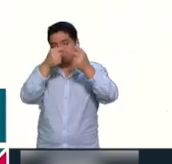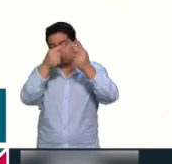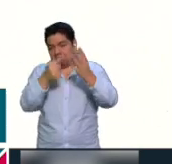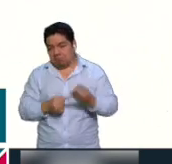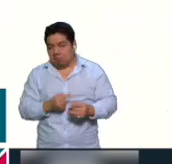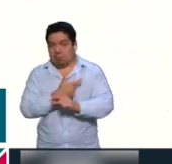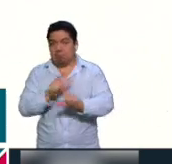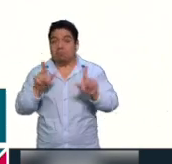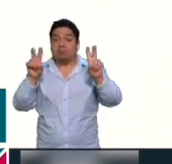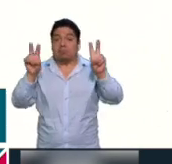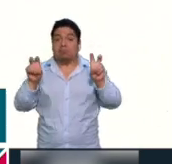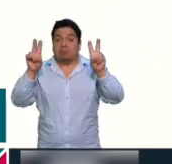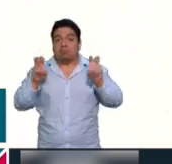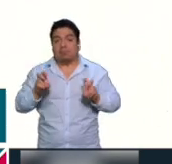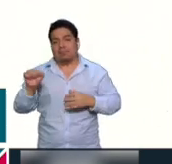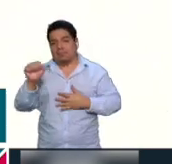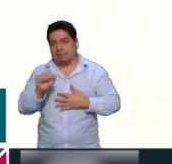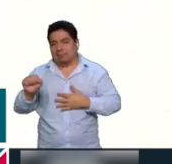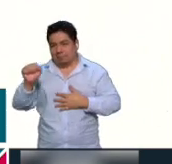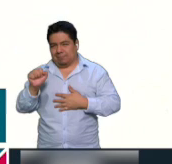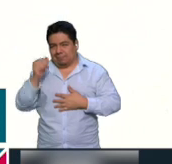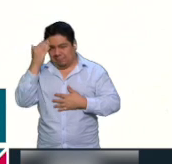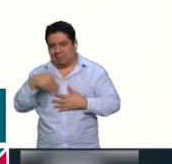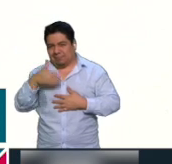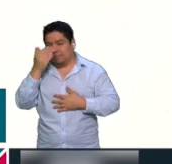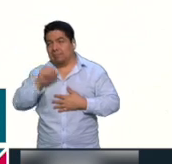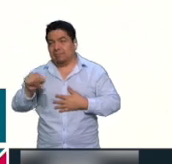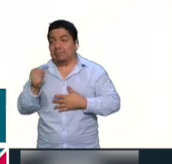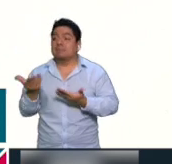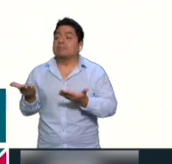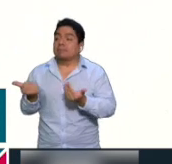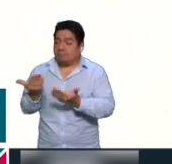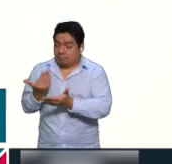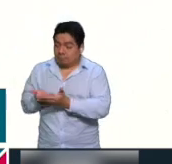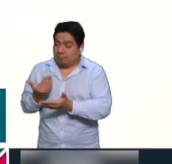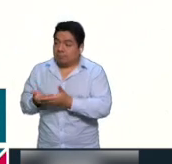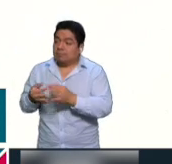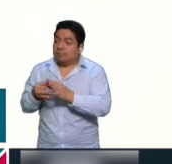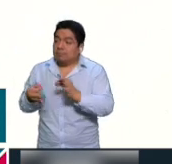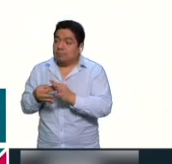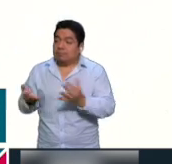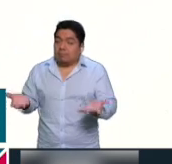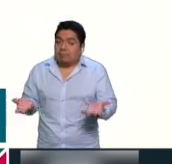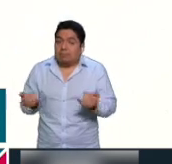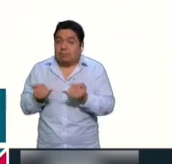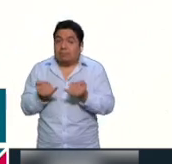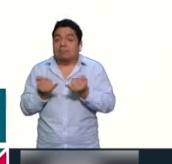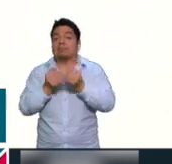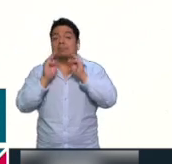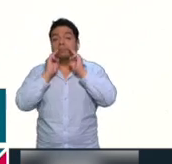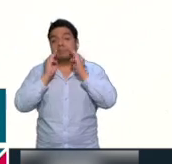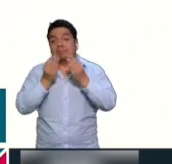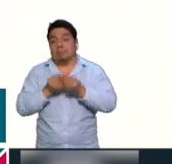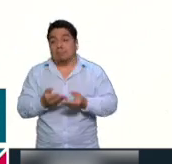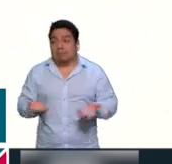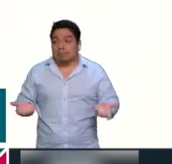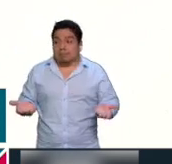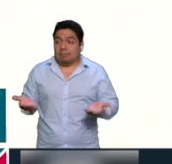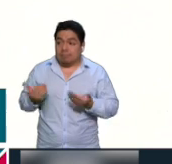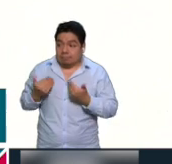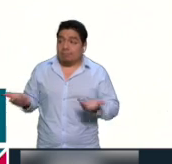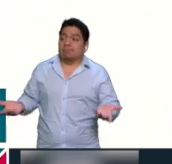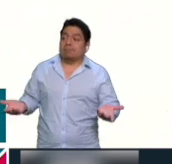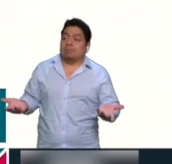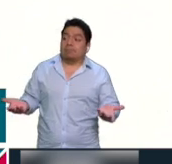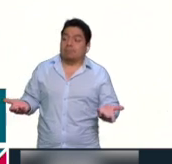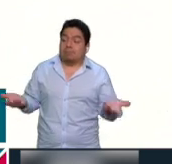Los famosos abadazos que se dan. A ver, que se expliquen. En el caso incluso de delincuencia organizada ya, déjense,